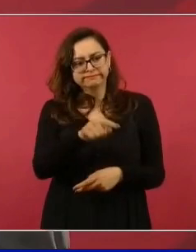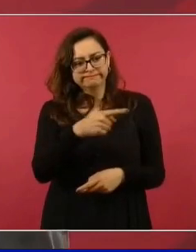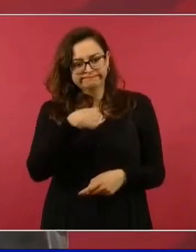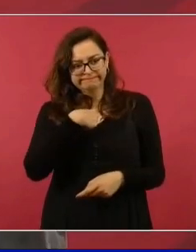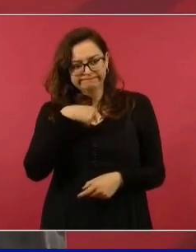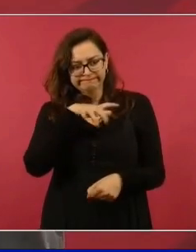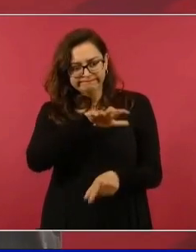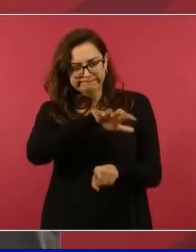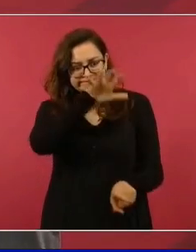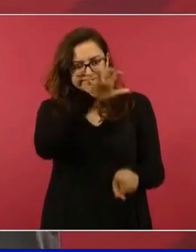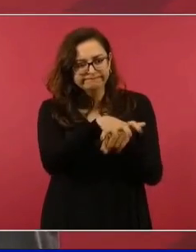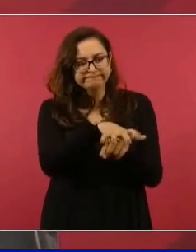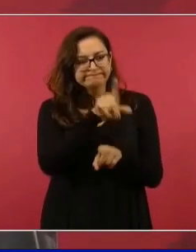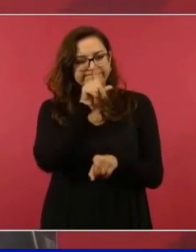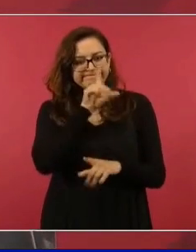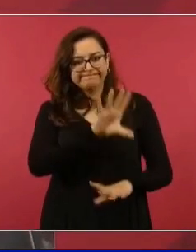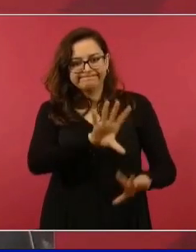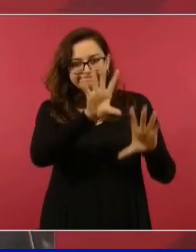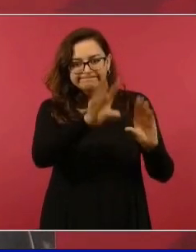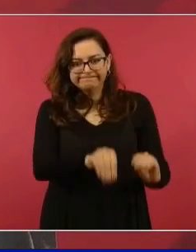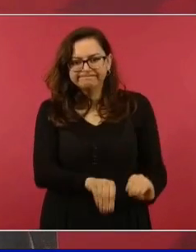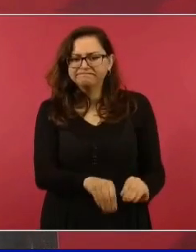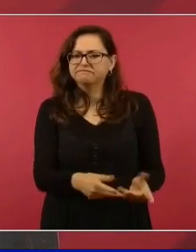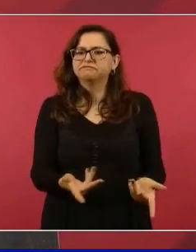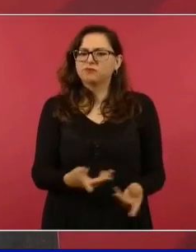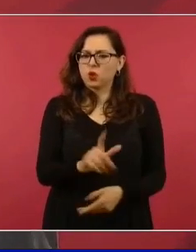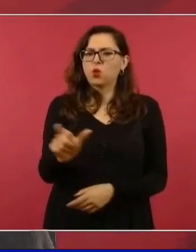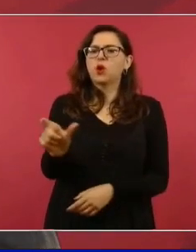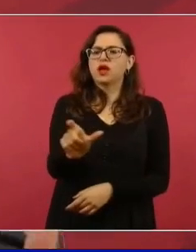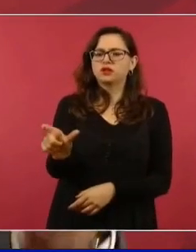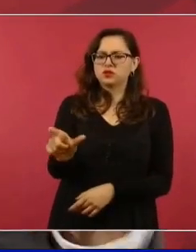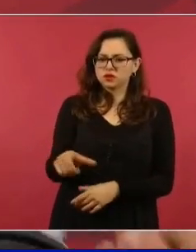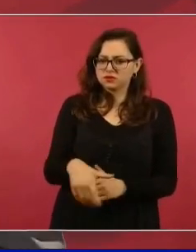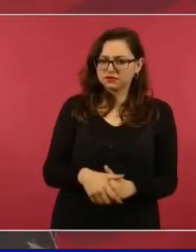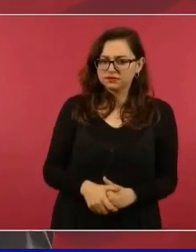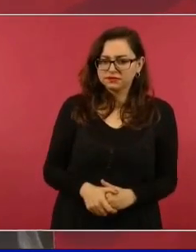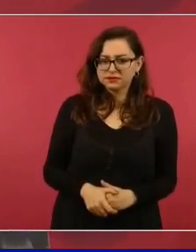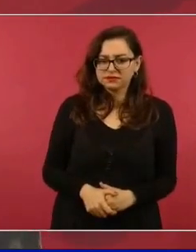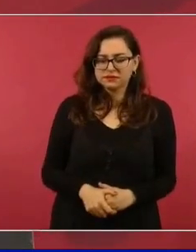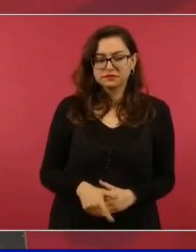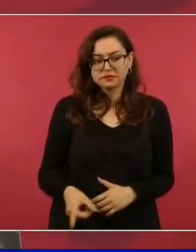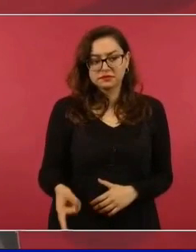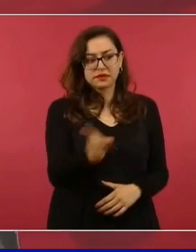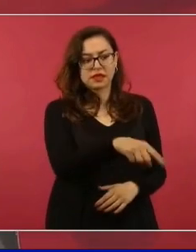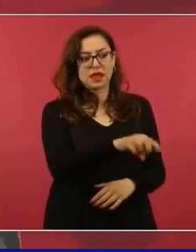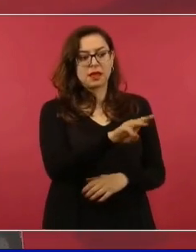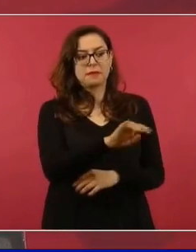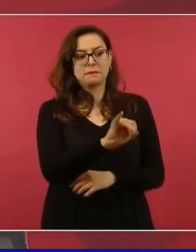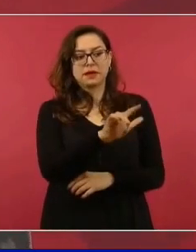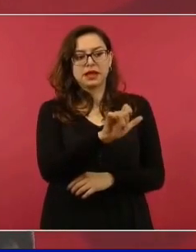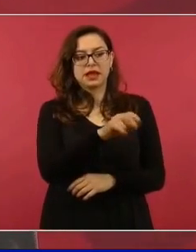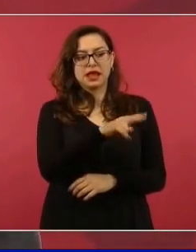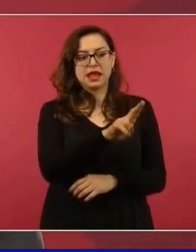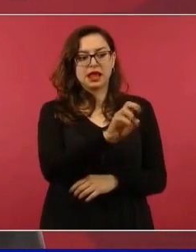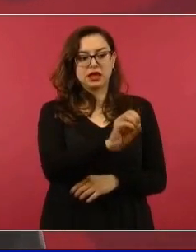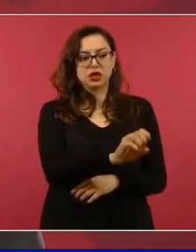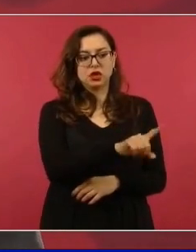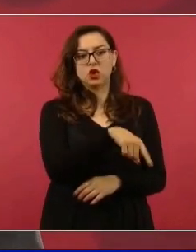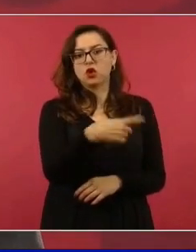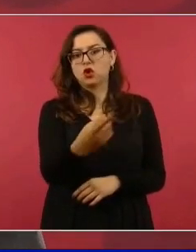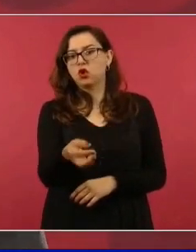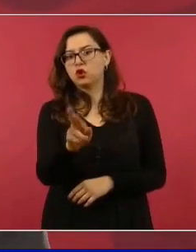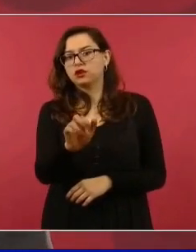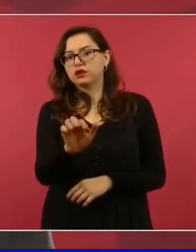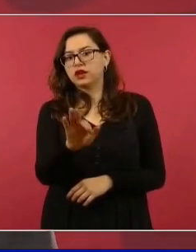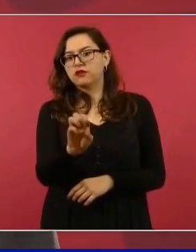que no digan los de Milenio o los de Reforma,